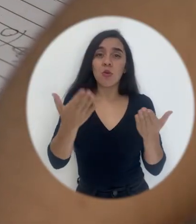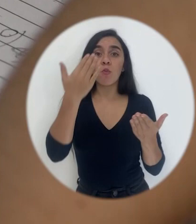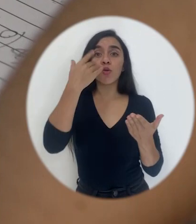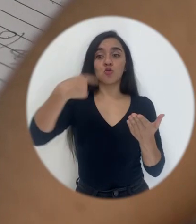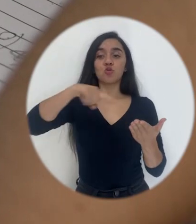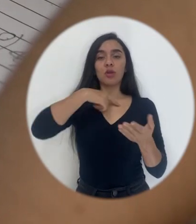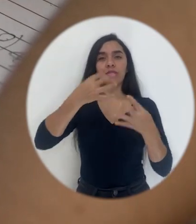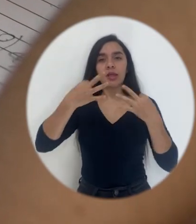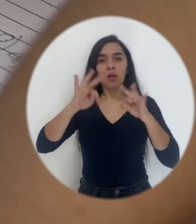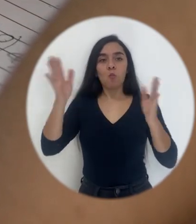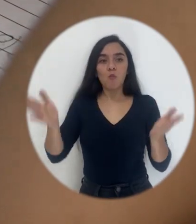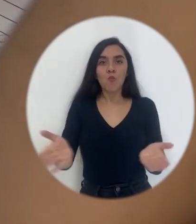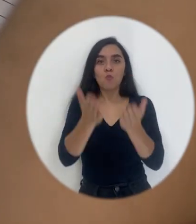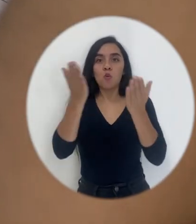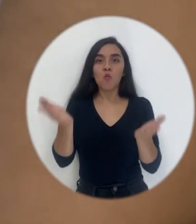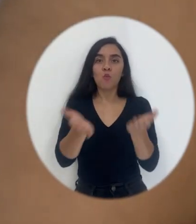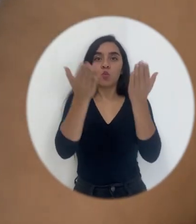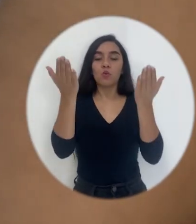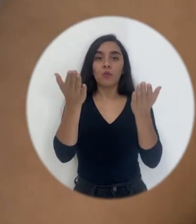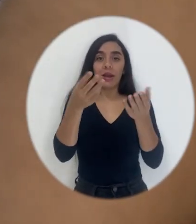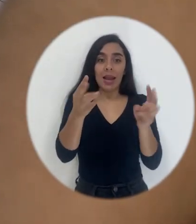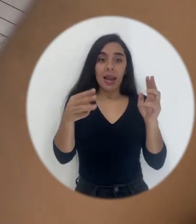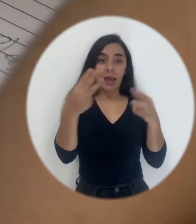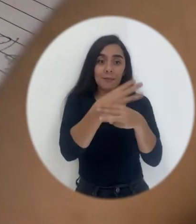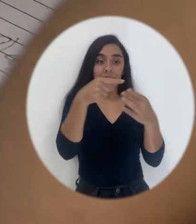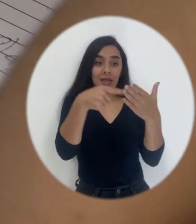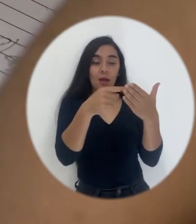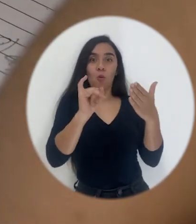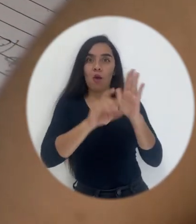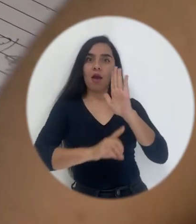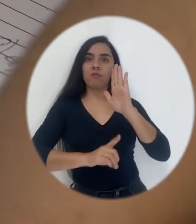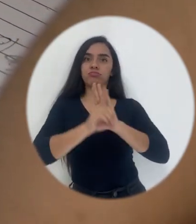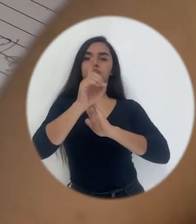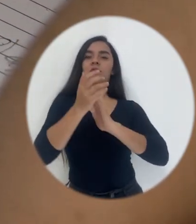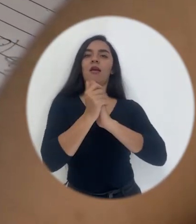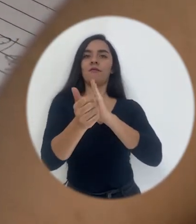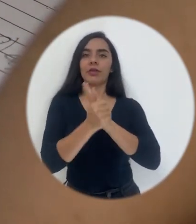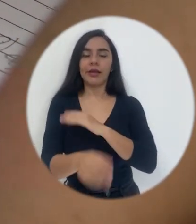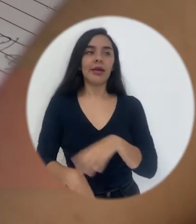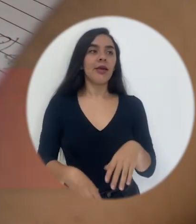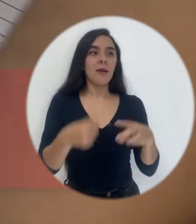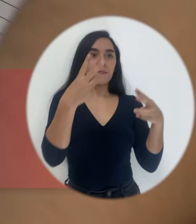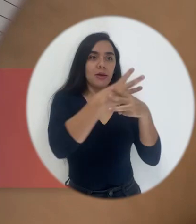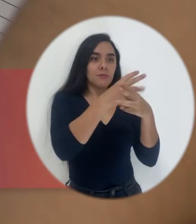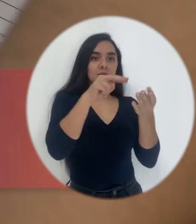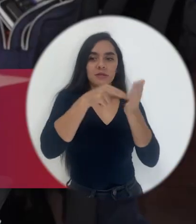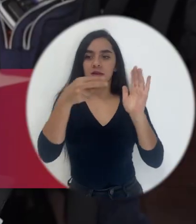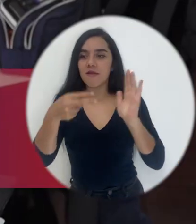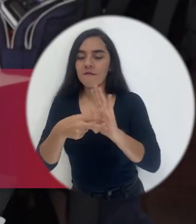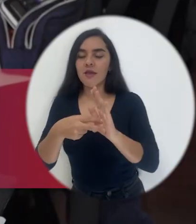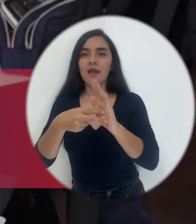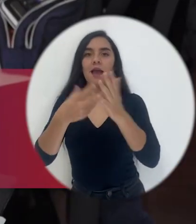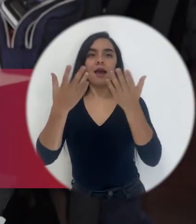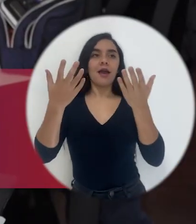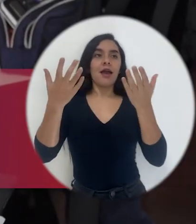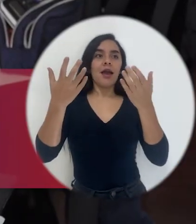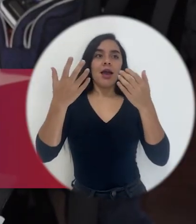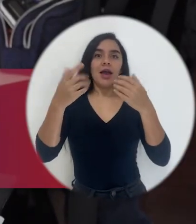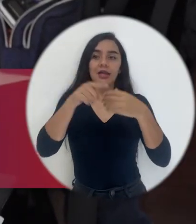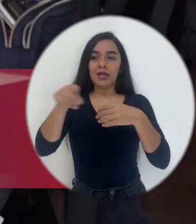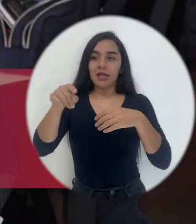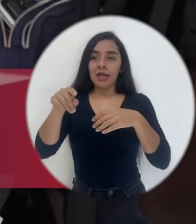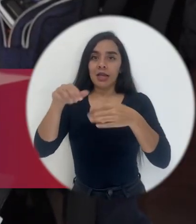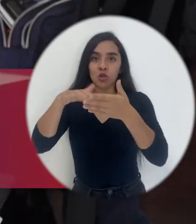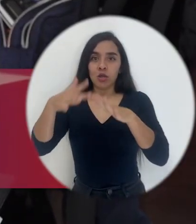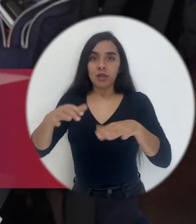promoviendo la matemática desde el desarrollo de habilidades, ¿verdad? Desde el desarrollo de capacidades en el estudiantado y